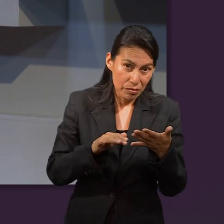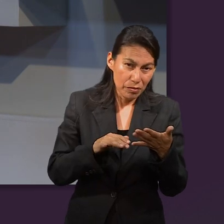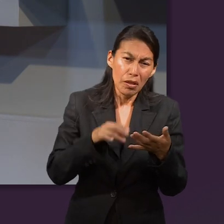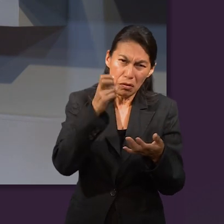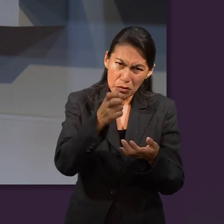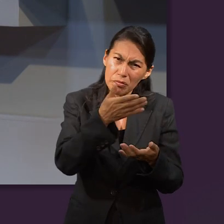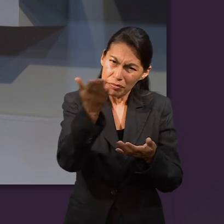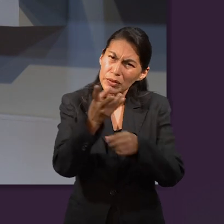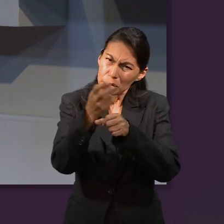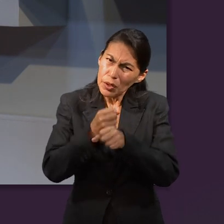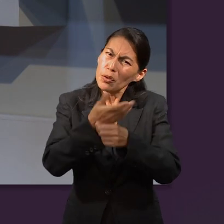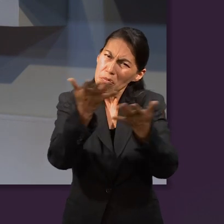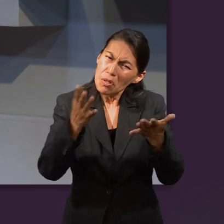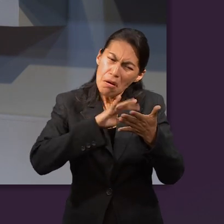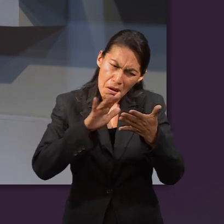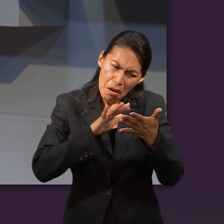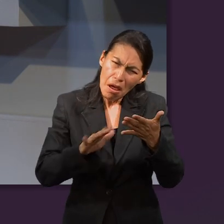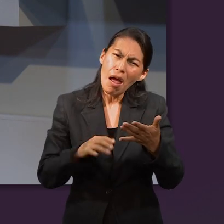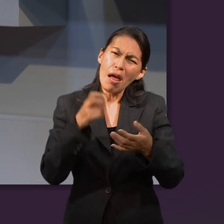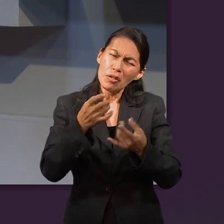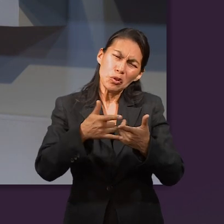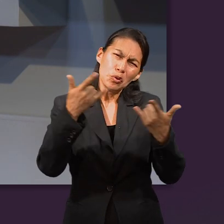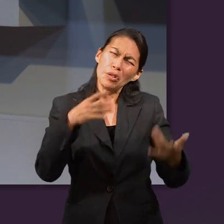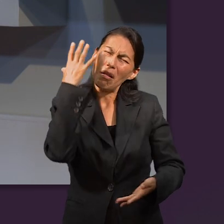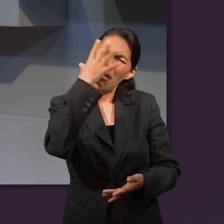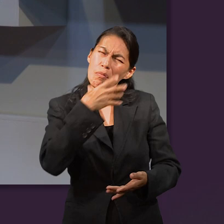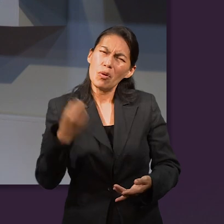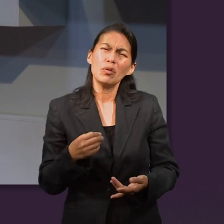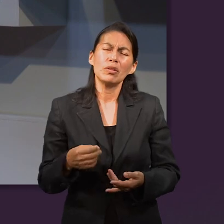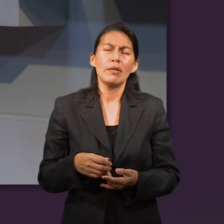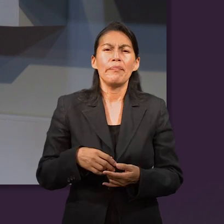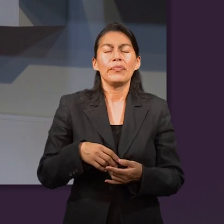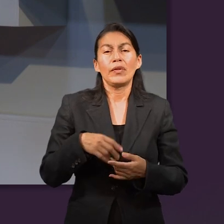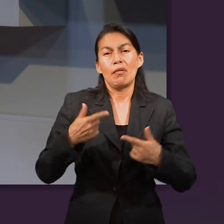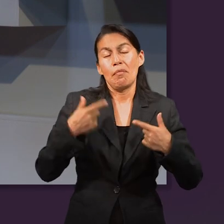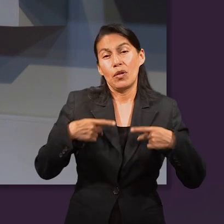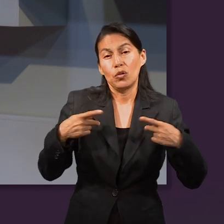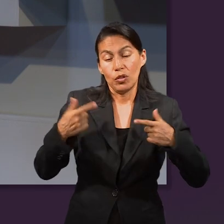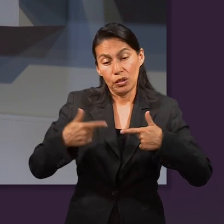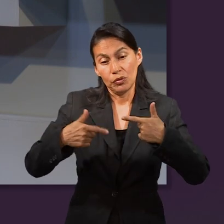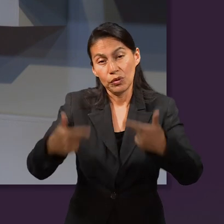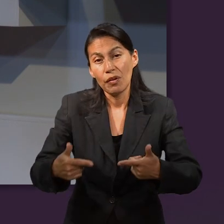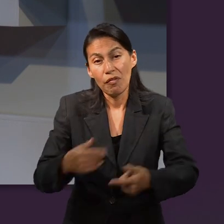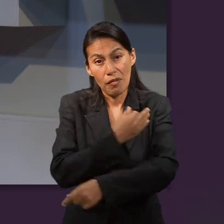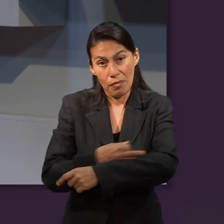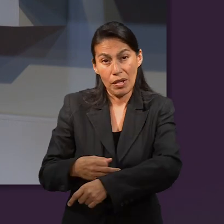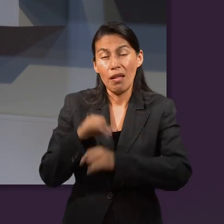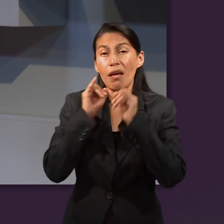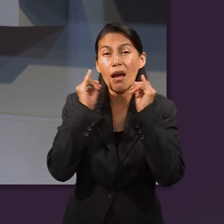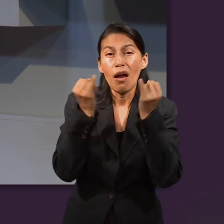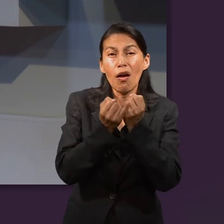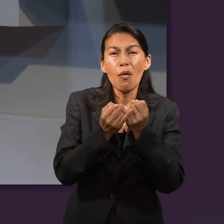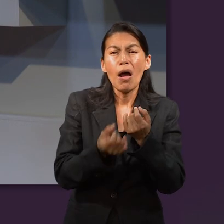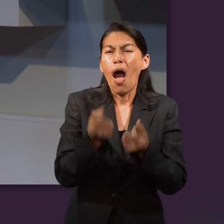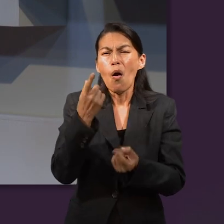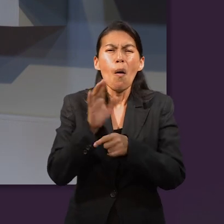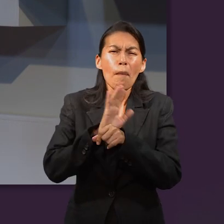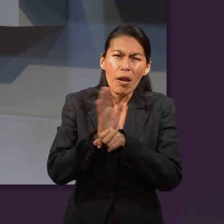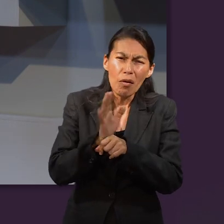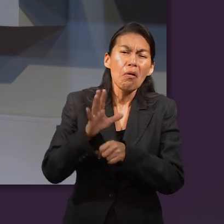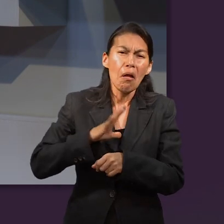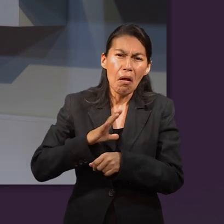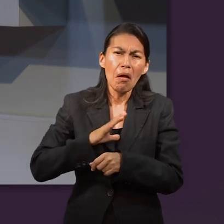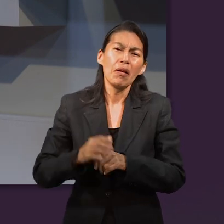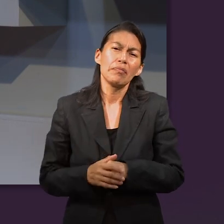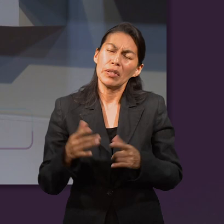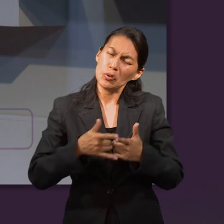fascinantes. Hay una historia muy especial después de la de Jacob, un descendiente de Jacob que vamos a estudiar más adelante, que está muy interesante. Se